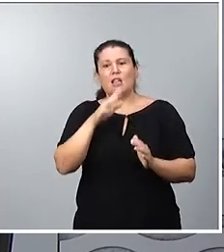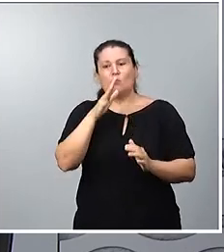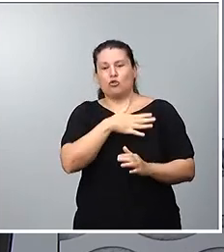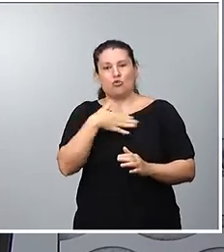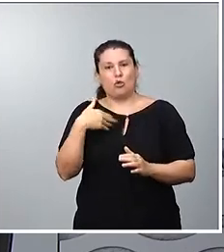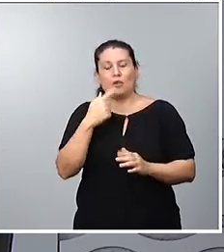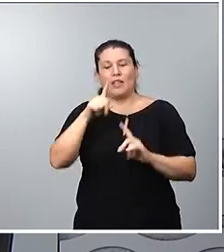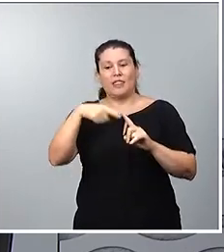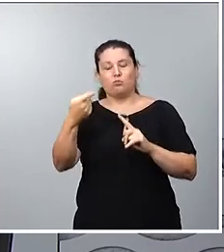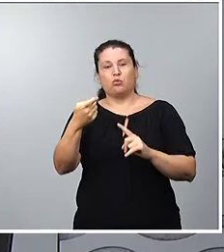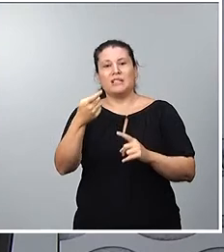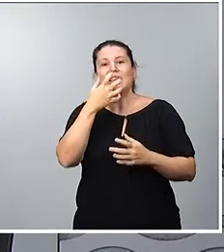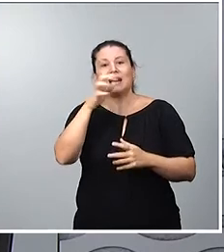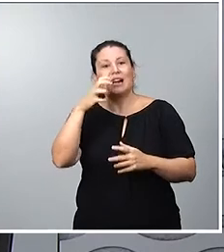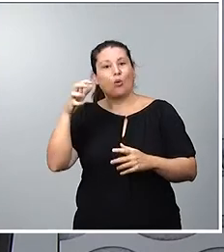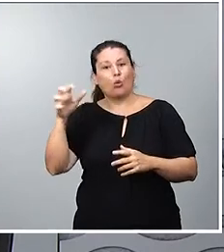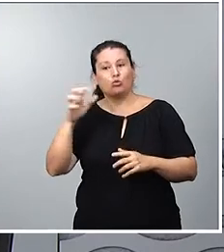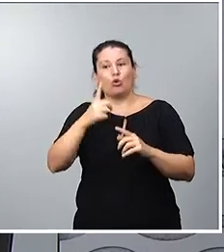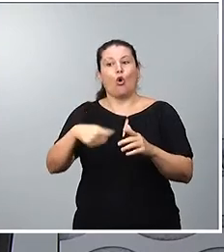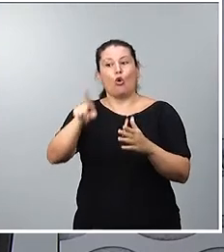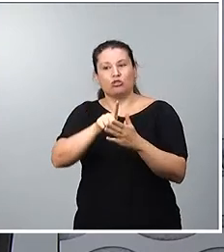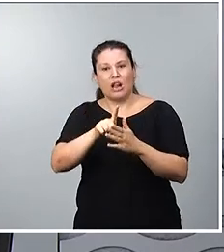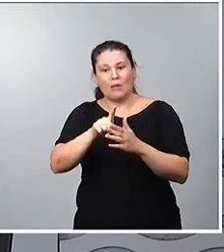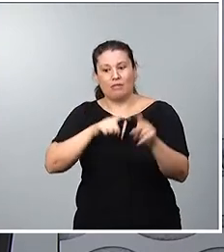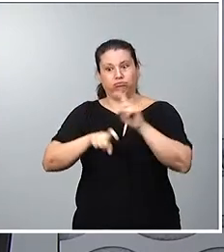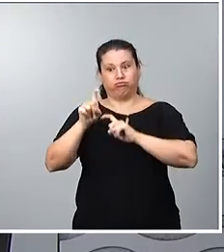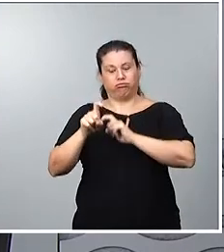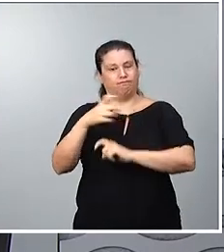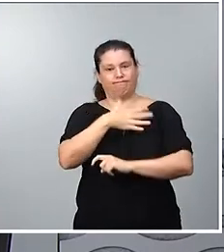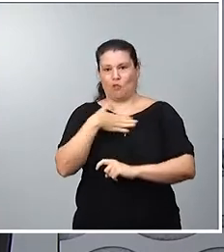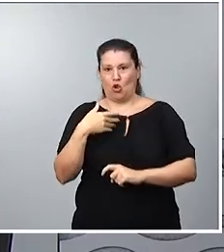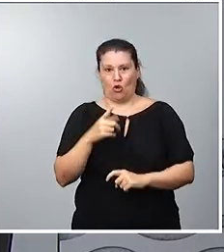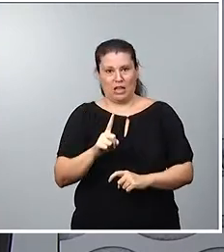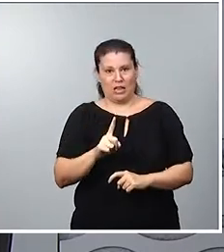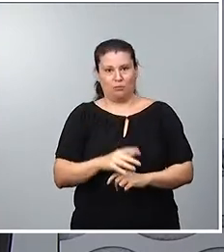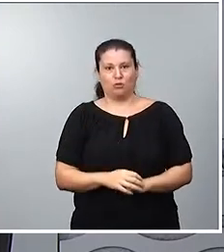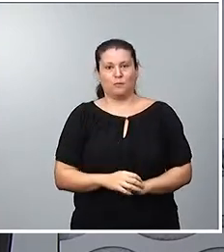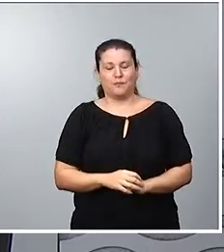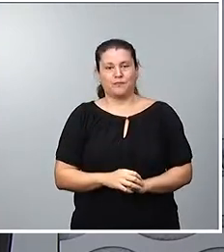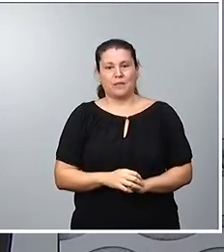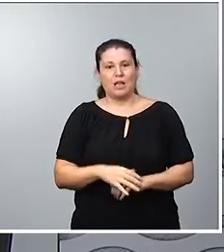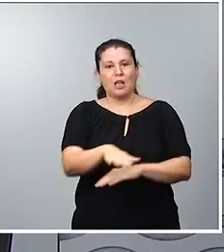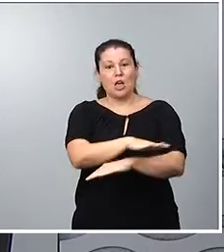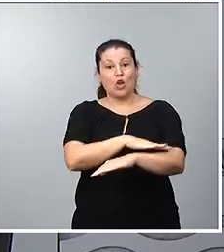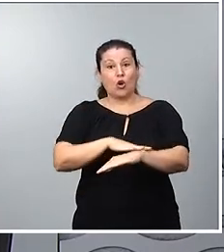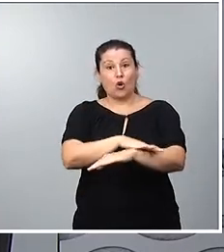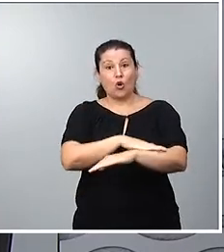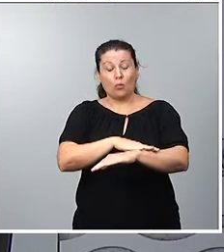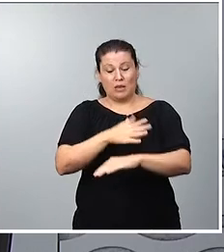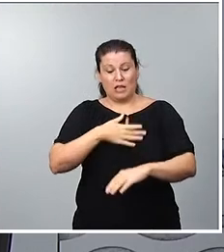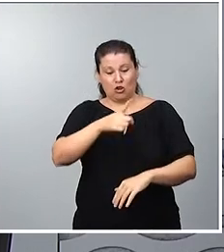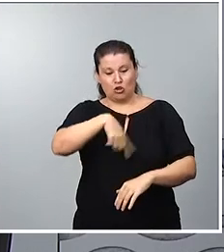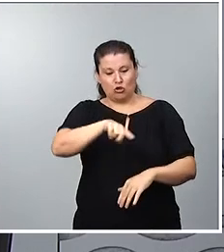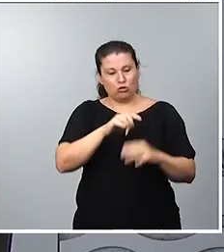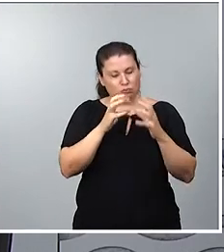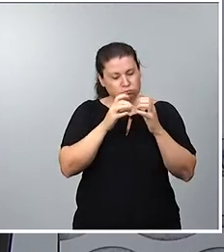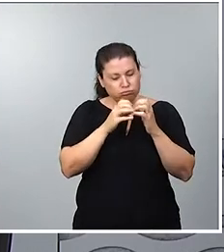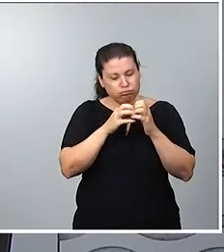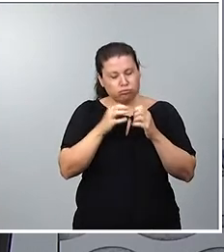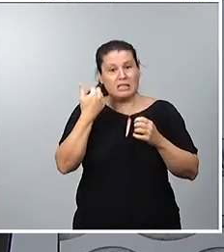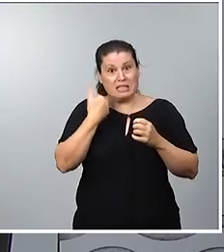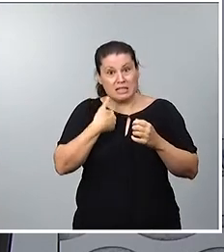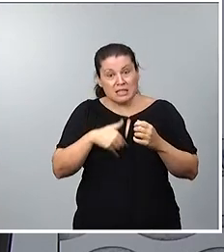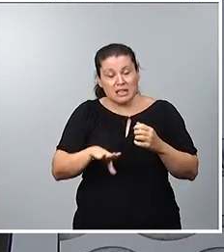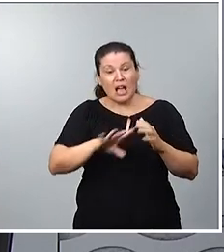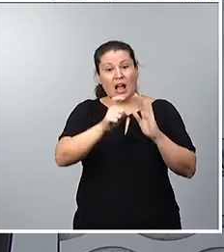revocar las decisiones que se tomen. Quiero insistir en el hecho de que desde el Gobierno hemos actuado tan pronto como los mecanismos legales nos lo